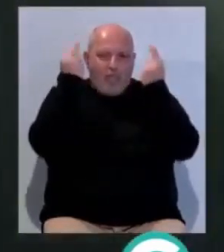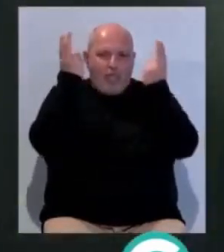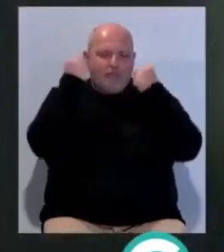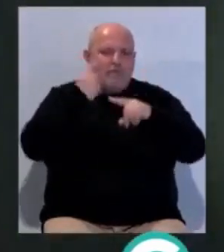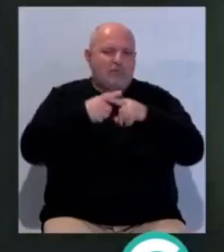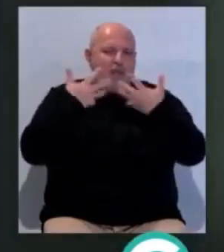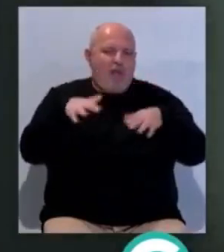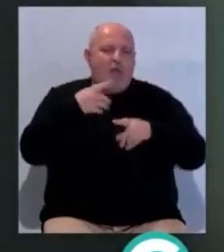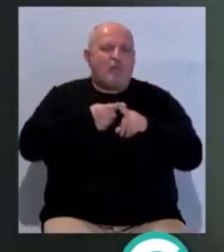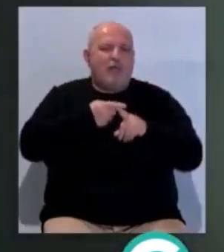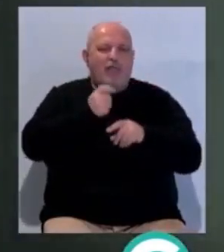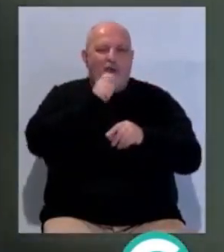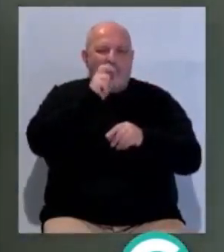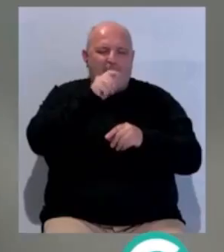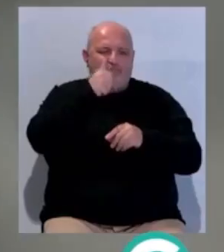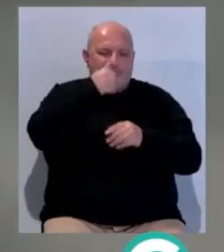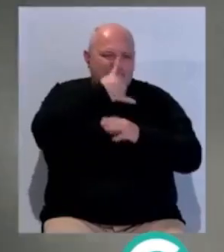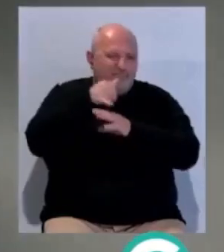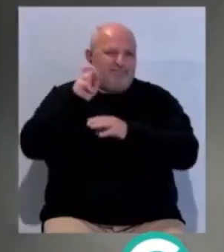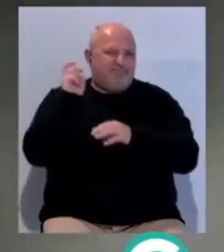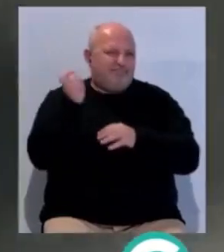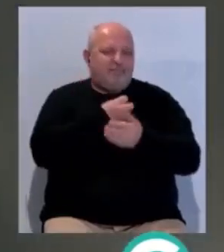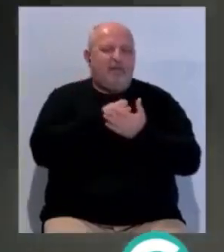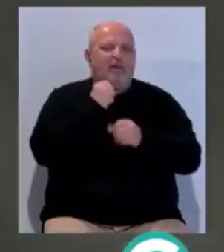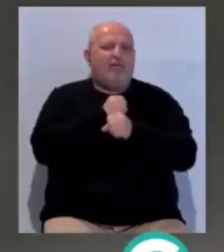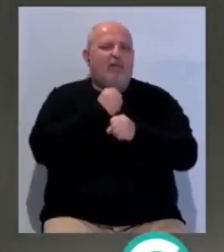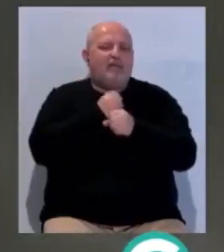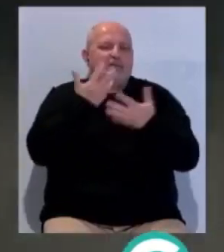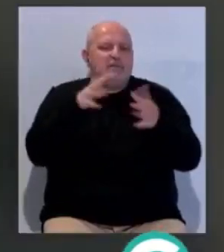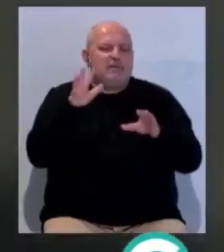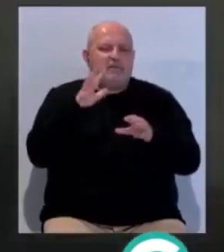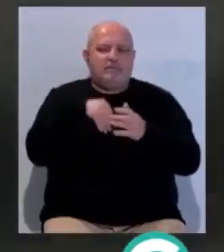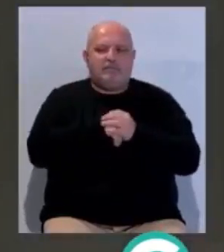sexuales o al consumo de drogas. También se les obligaba a trabajar si se